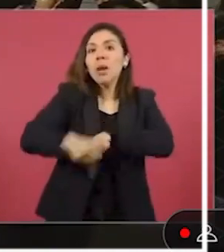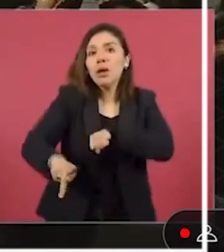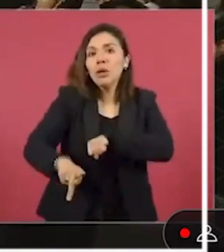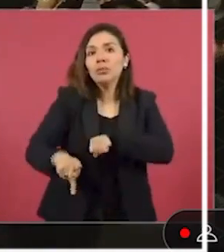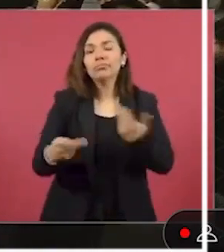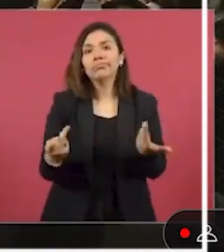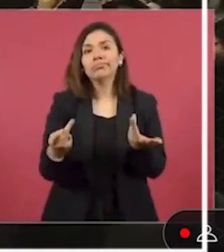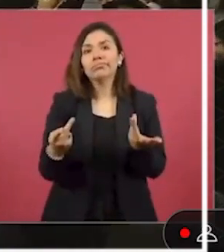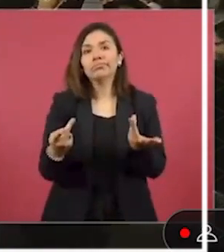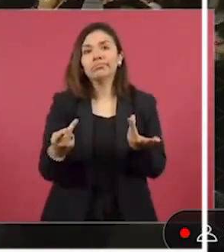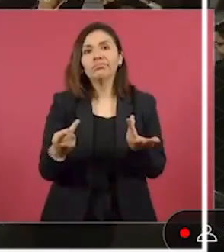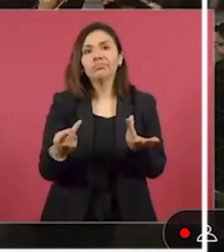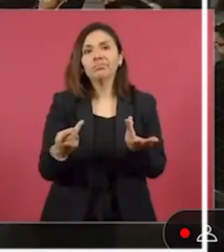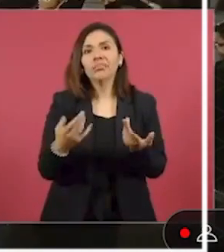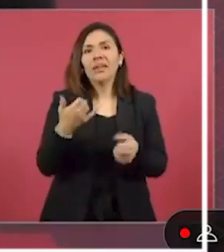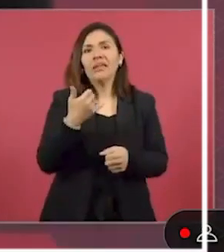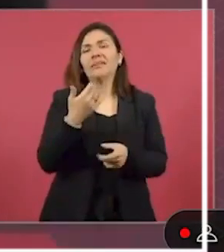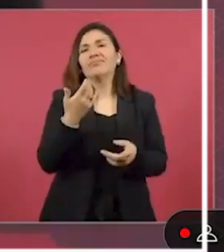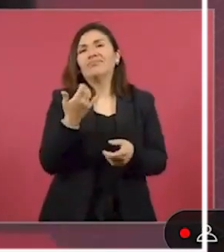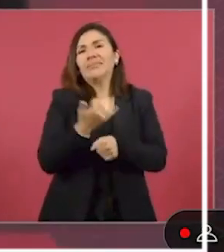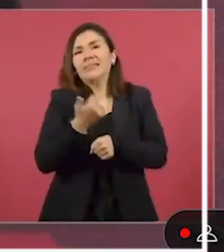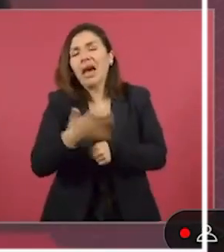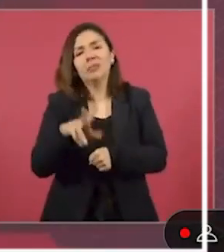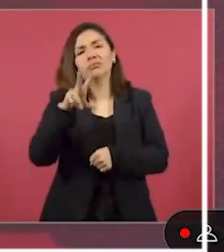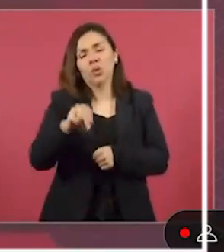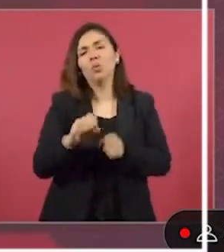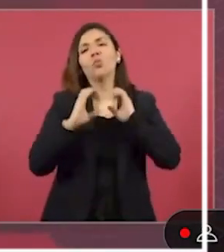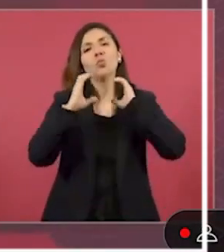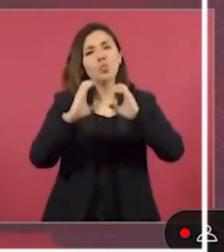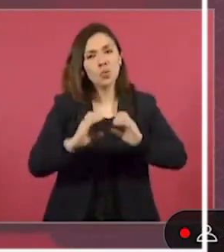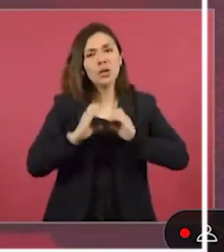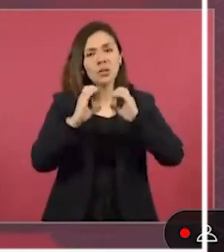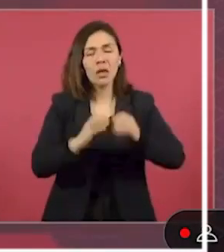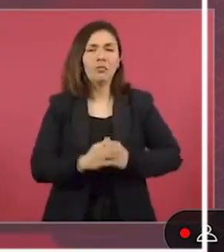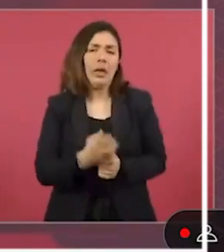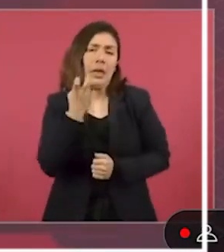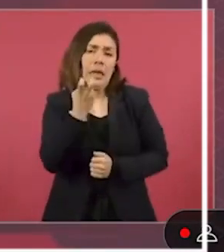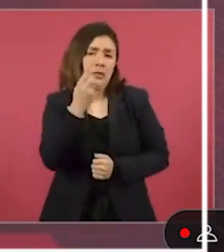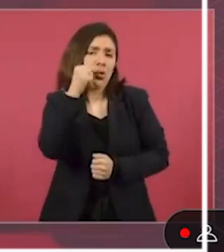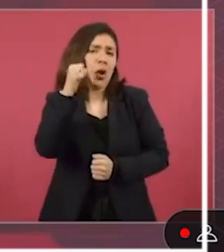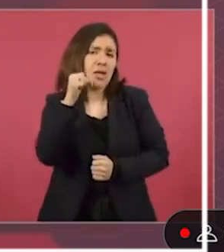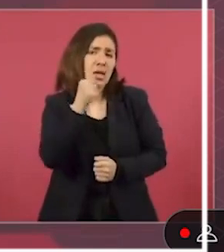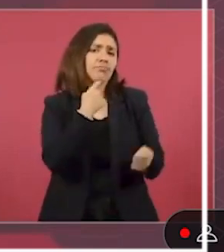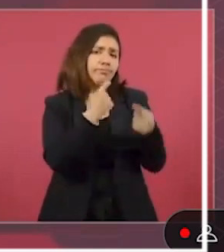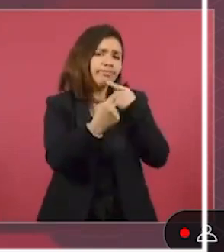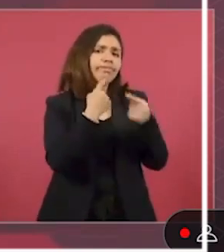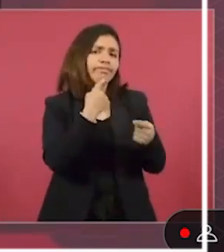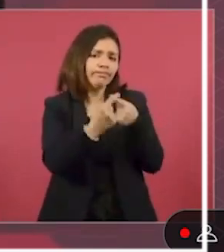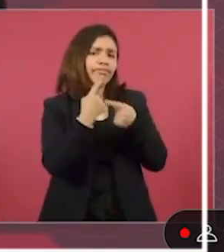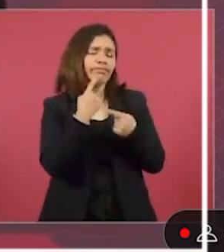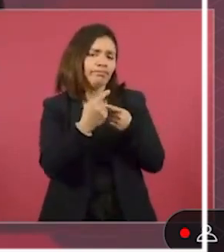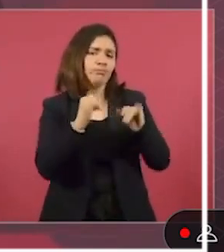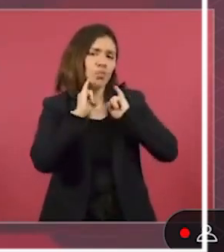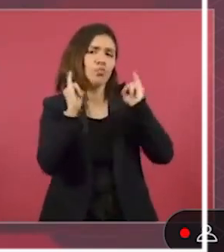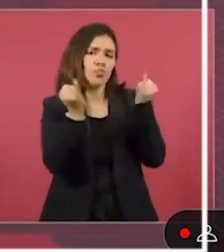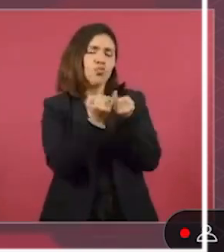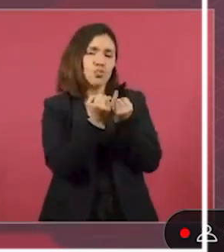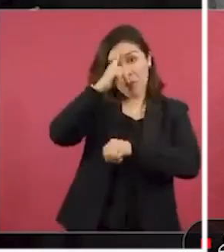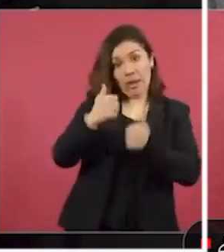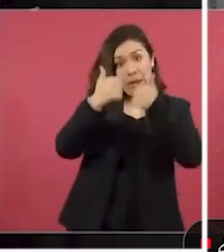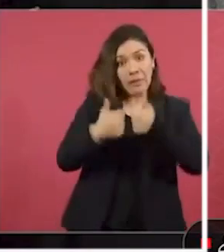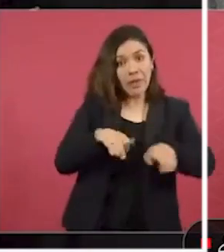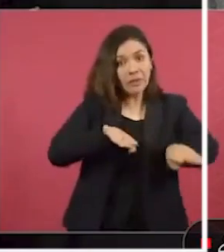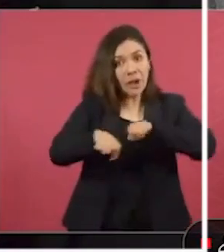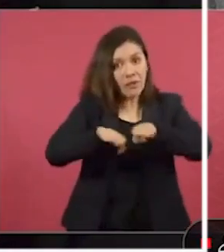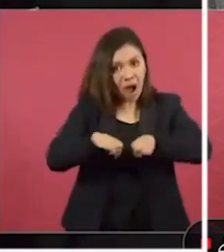evitando los riesgos y todo de todo eso se habló el día de en